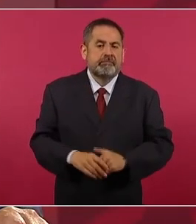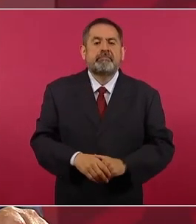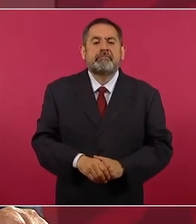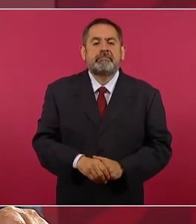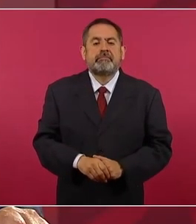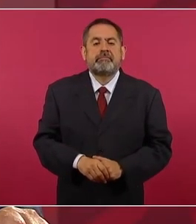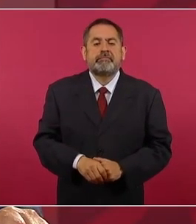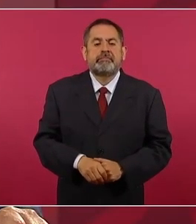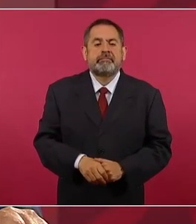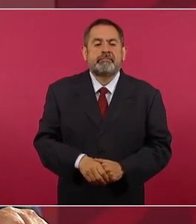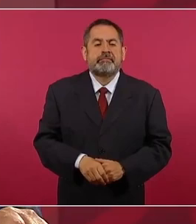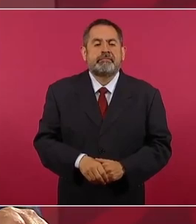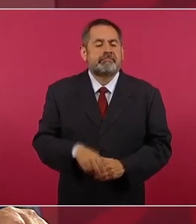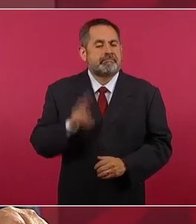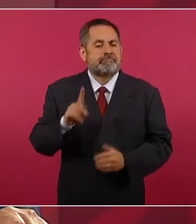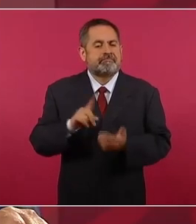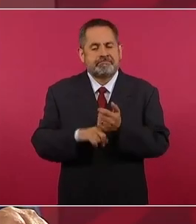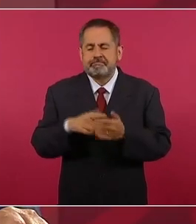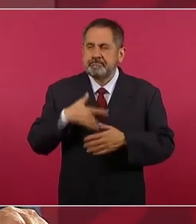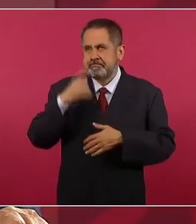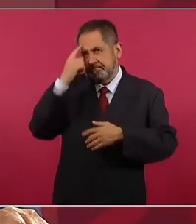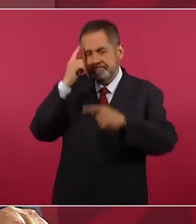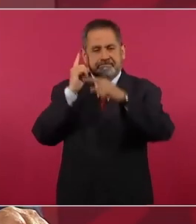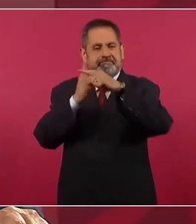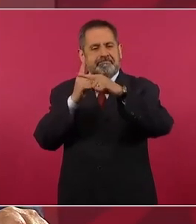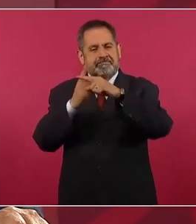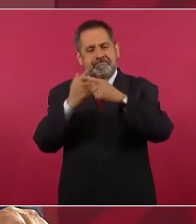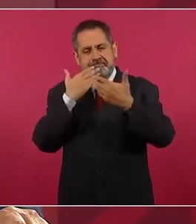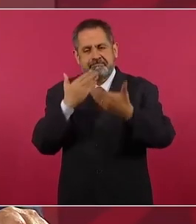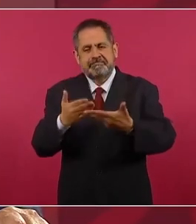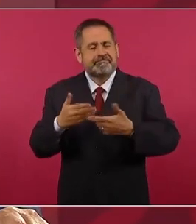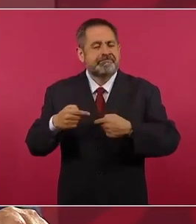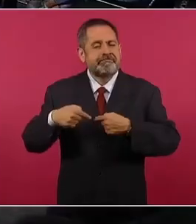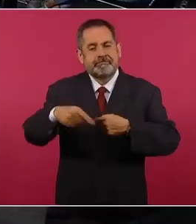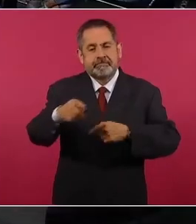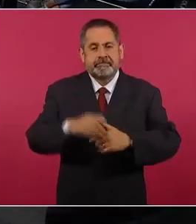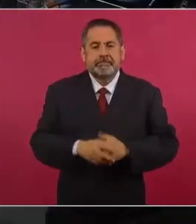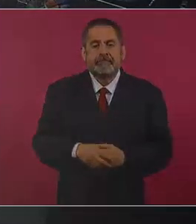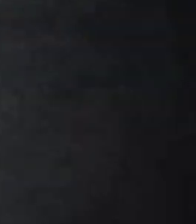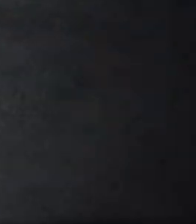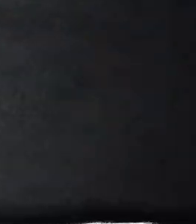y por eso estoy optimista pero bueno adelante